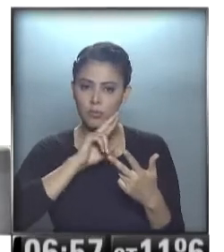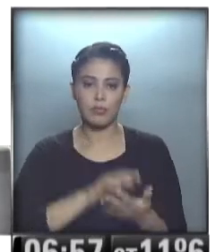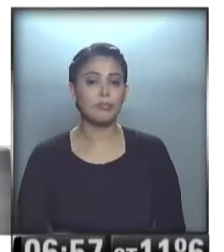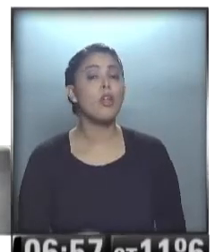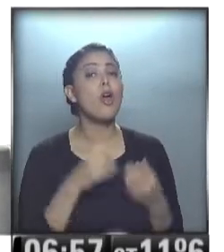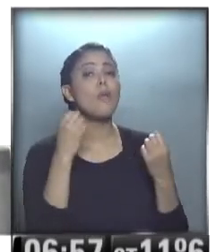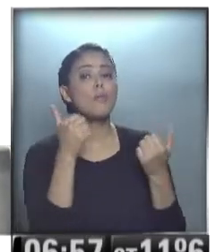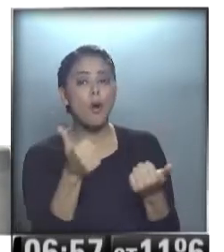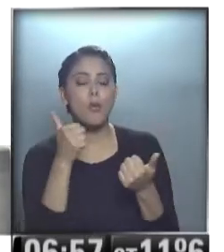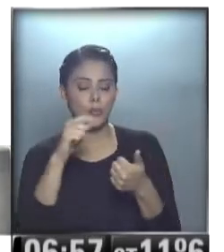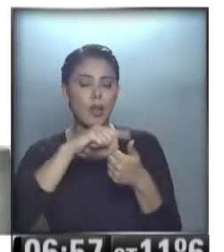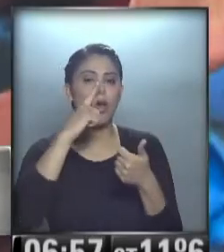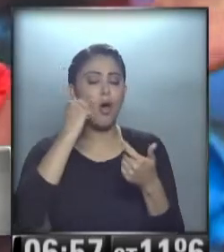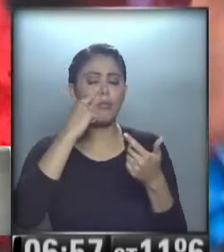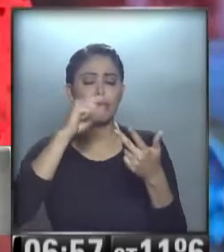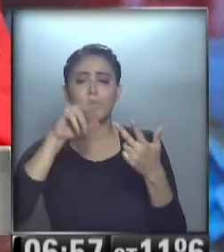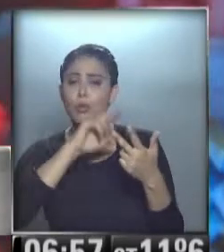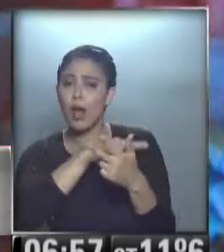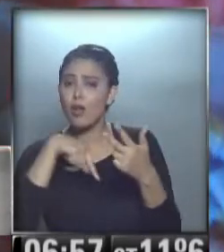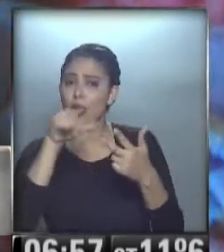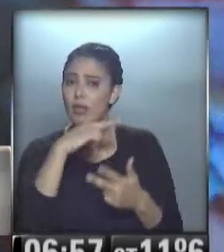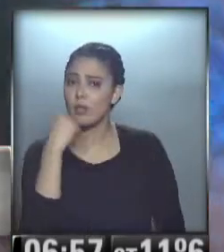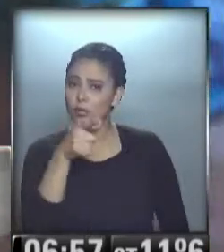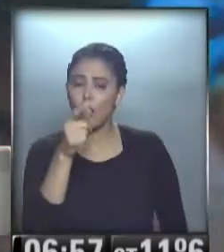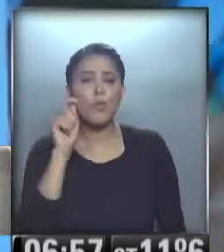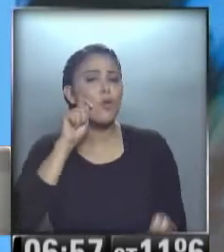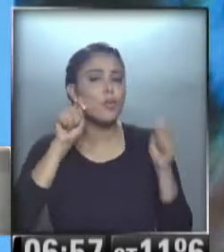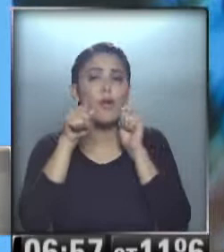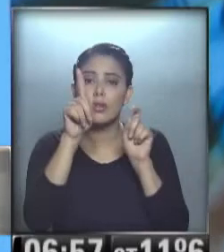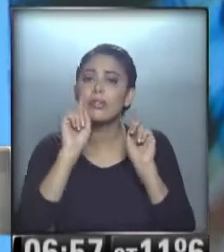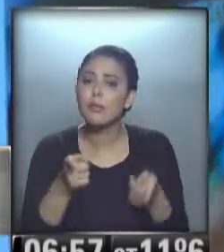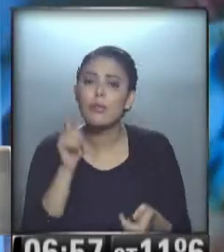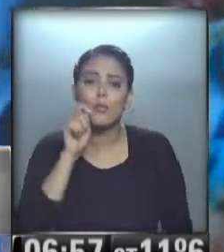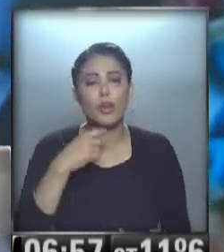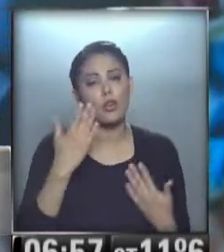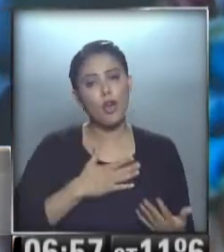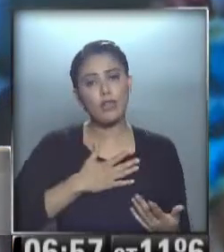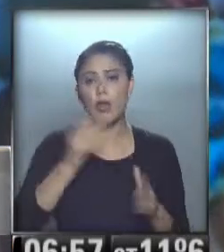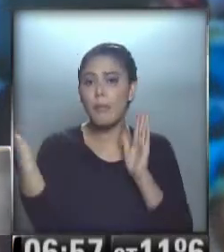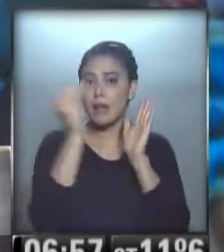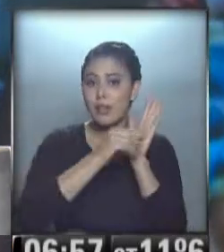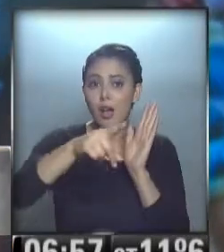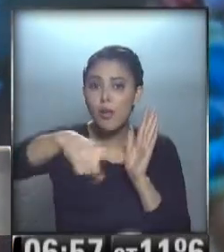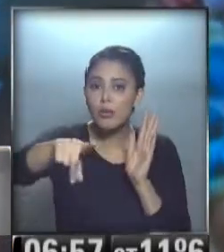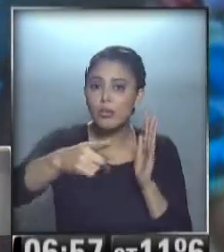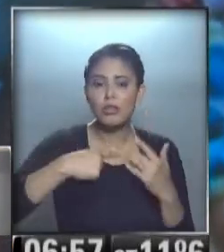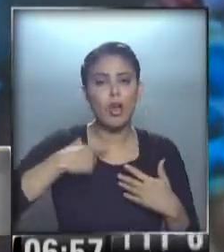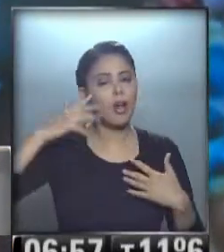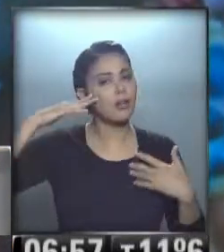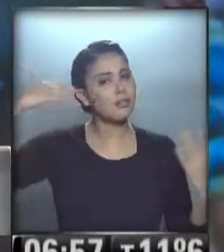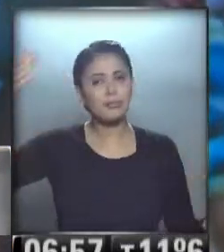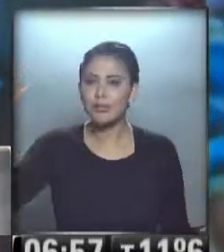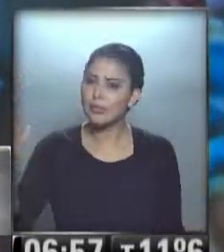Franco, Sara, Ruth. Y para vos, Moni, besazos. Un honor recibir un mensaje de ustedes. Un honor.